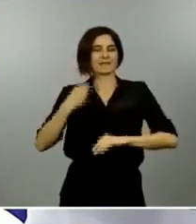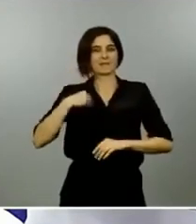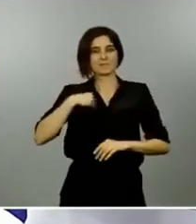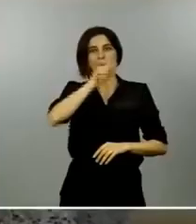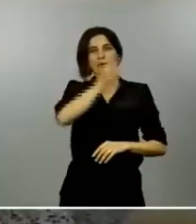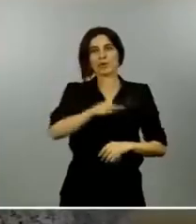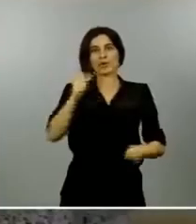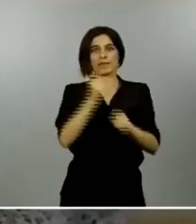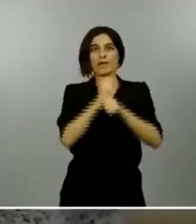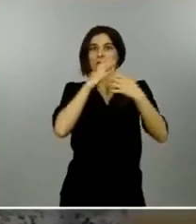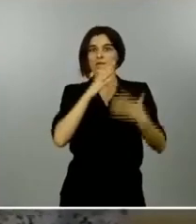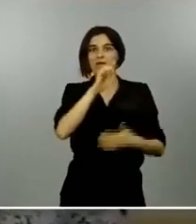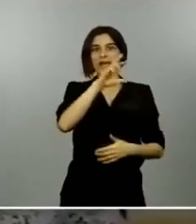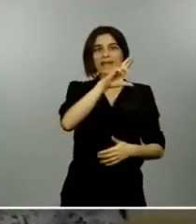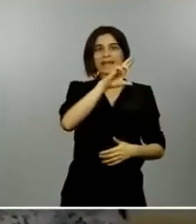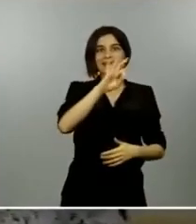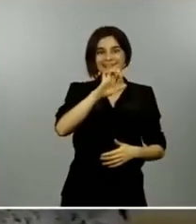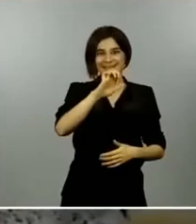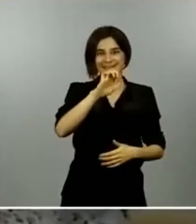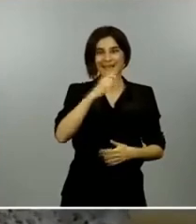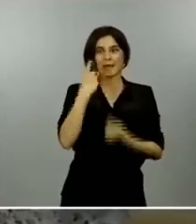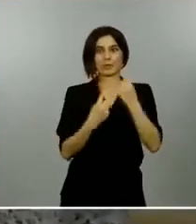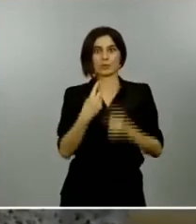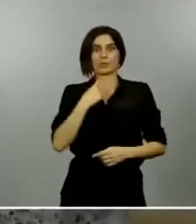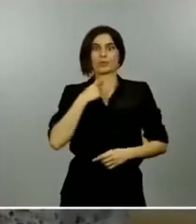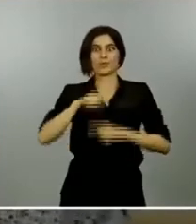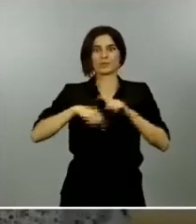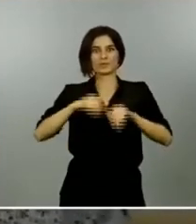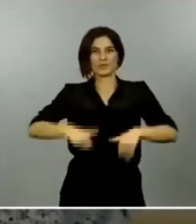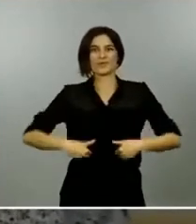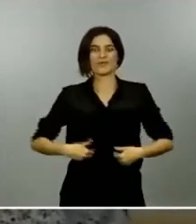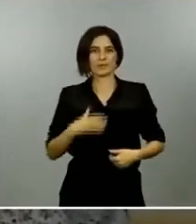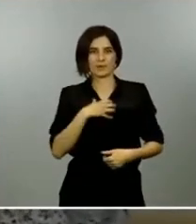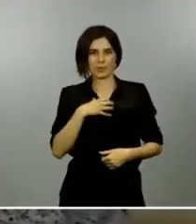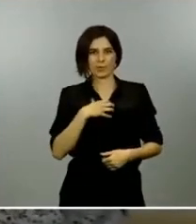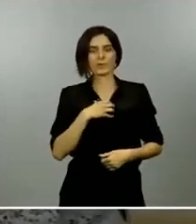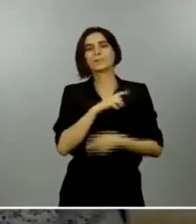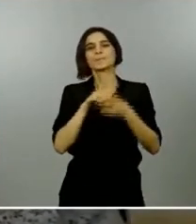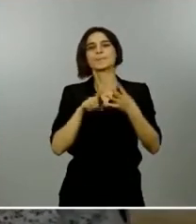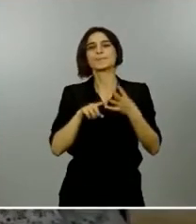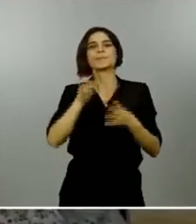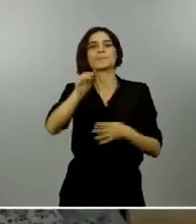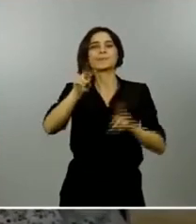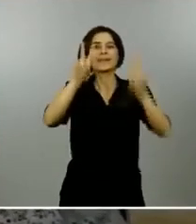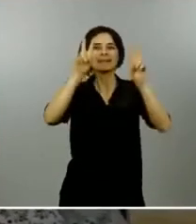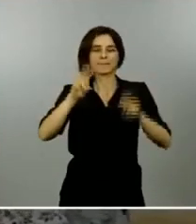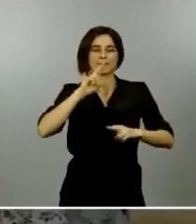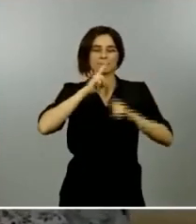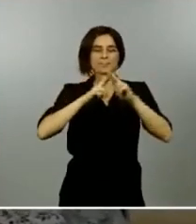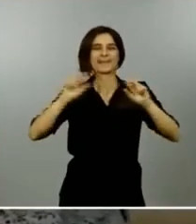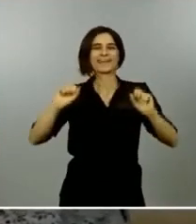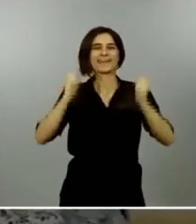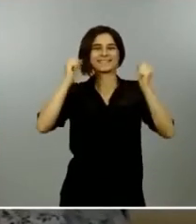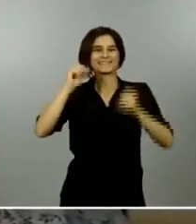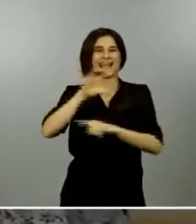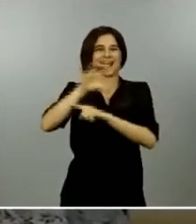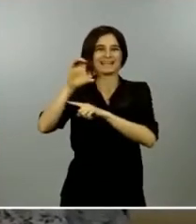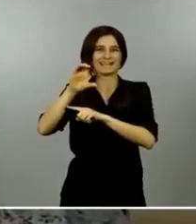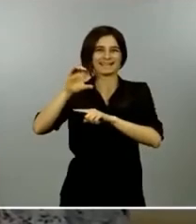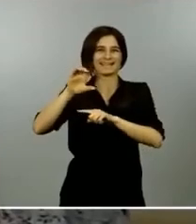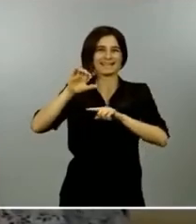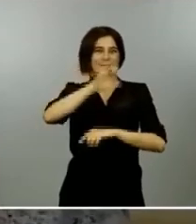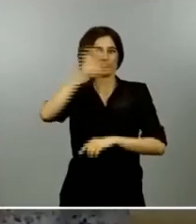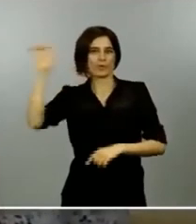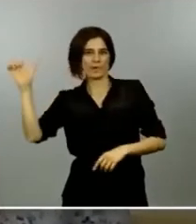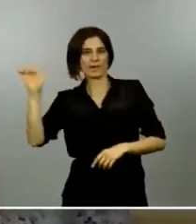rescate el rescate internacional el gobierno va a seguir intentando convencer al norte de Europa de los eurobonos o de fondos de mutualización